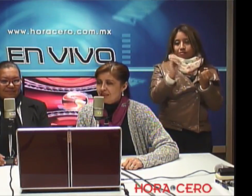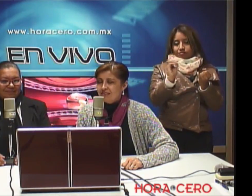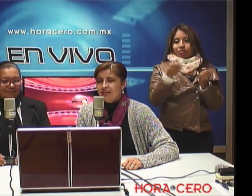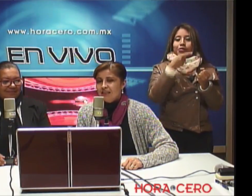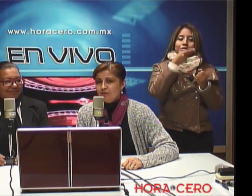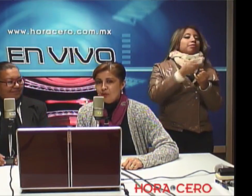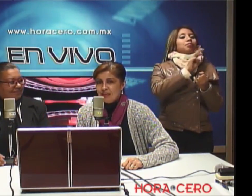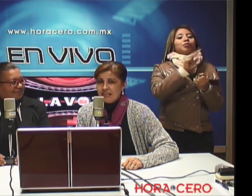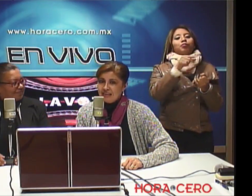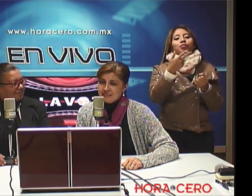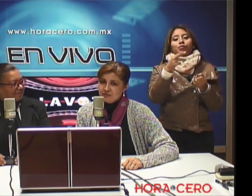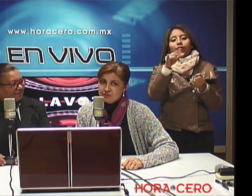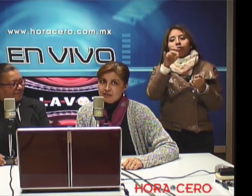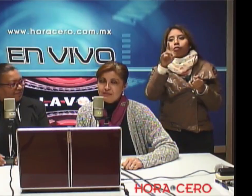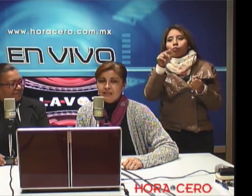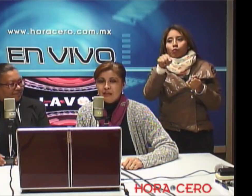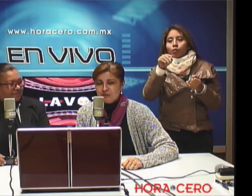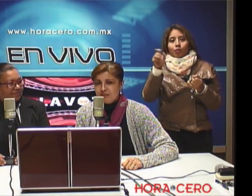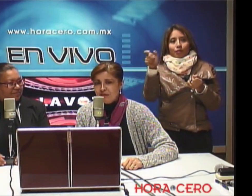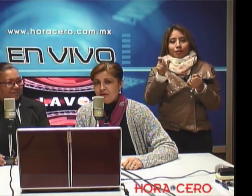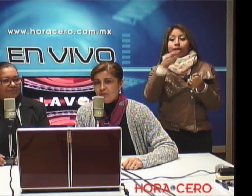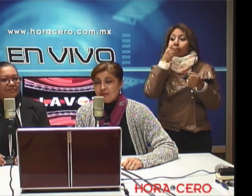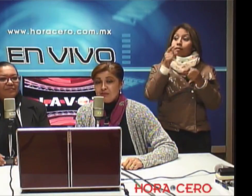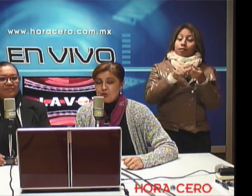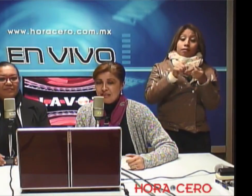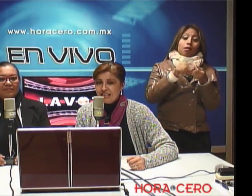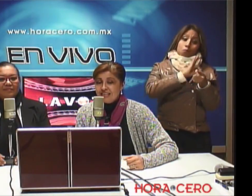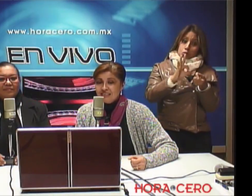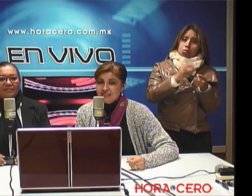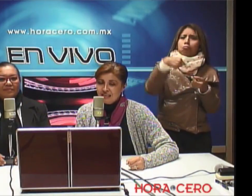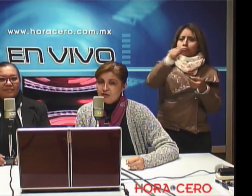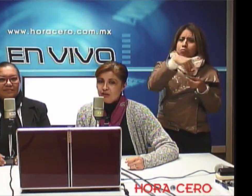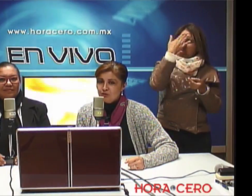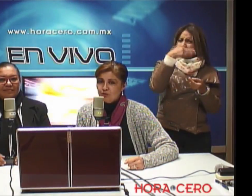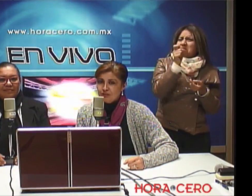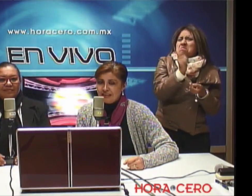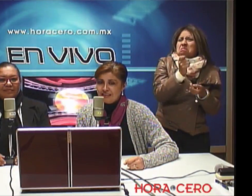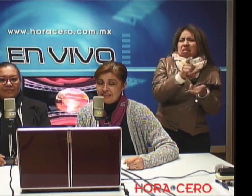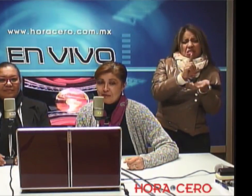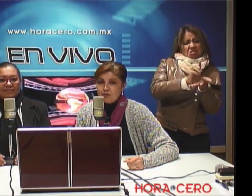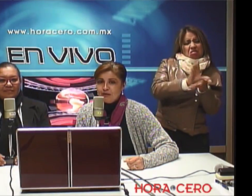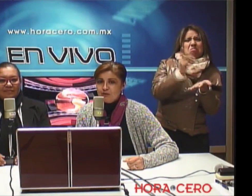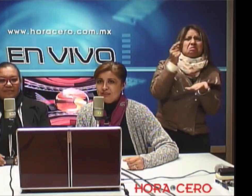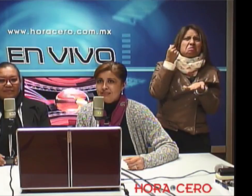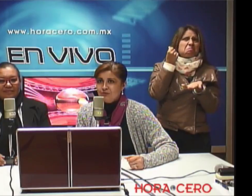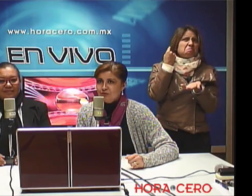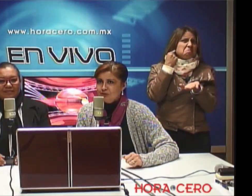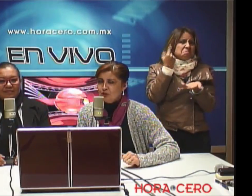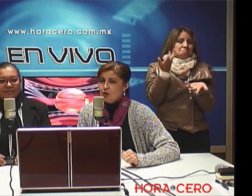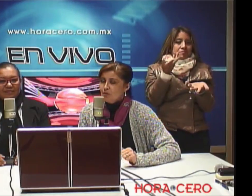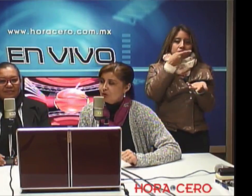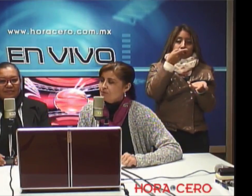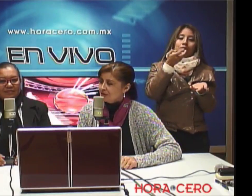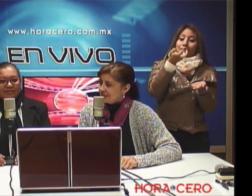.mx y pueden la gente con discapacidad auditiva pues escuchar, entender lo que nosotros tenemos para ustedes que es